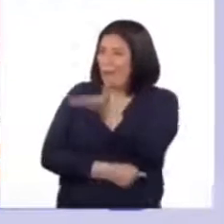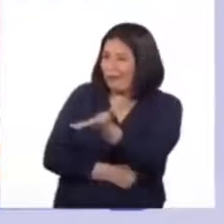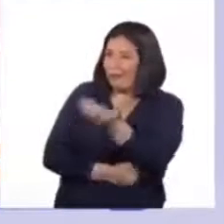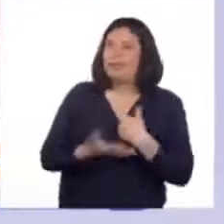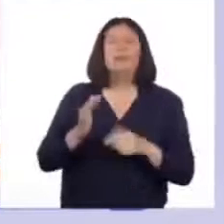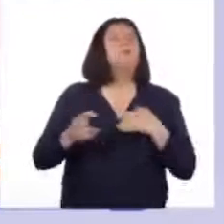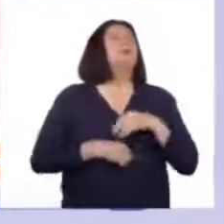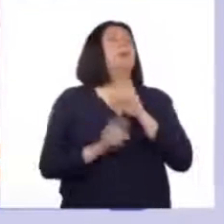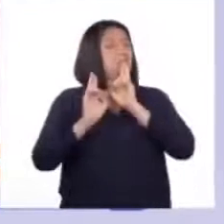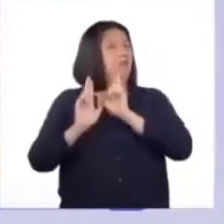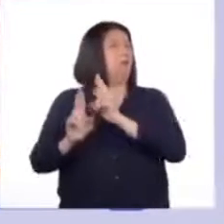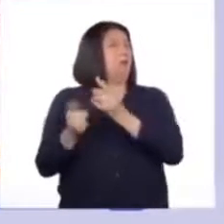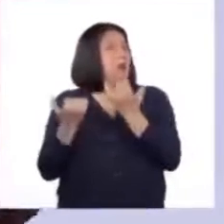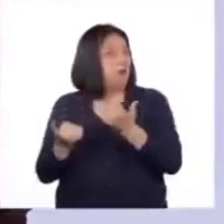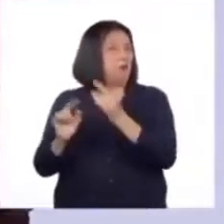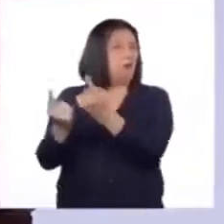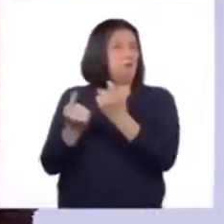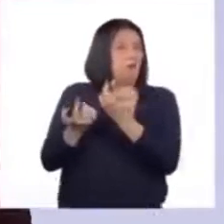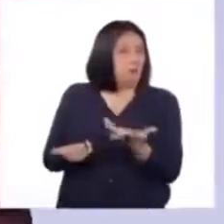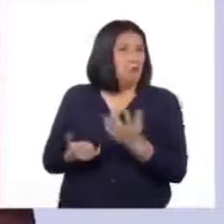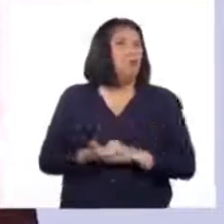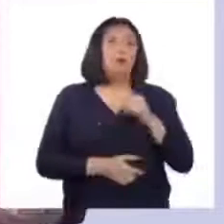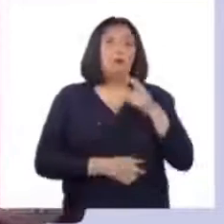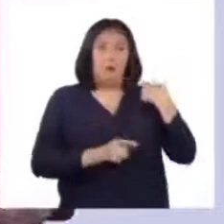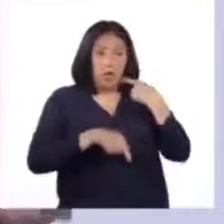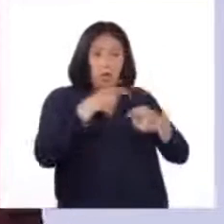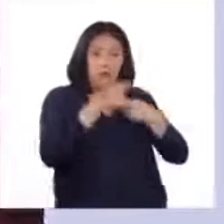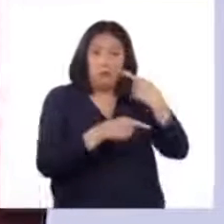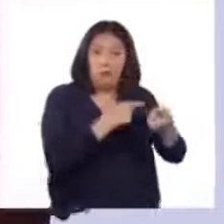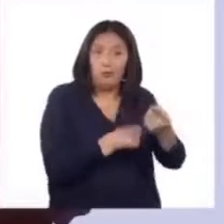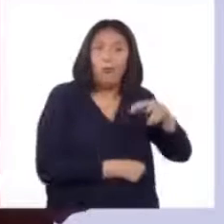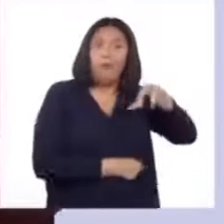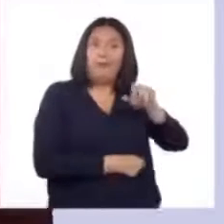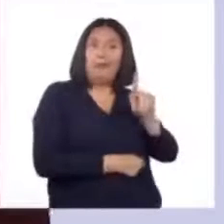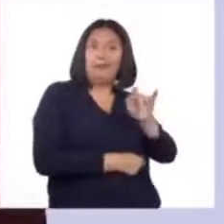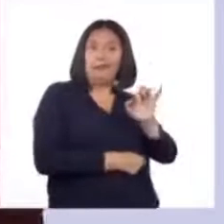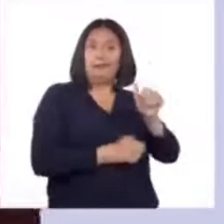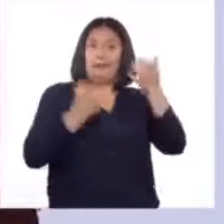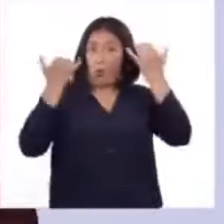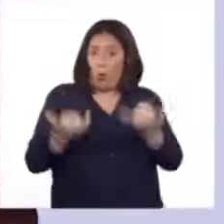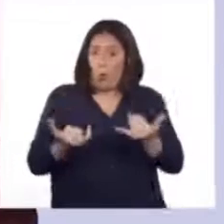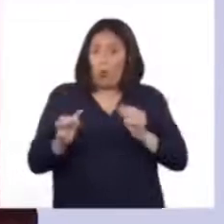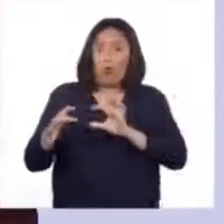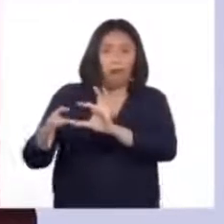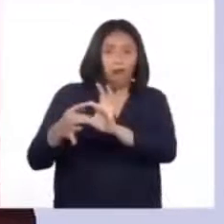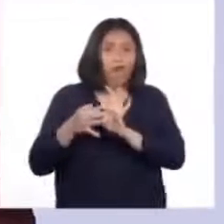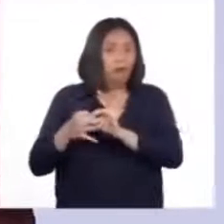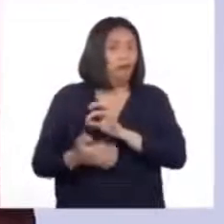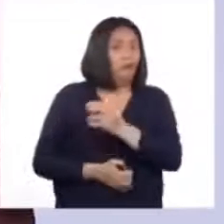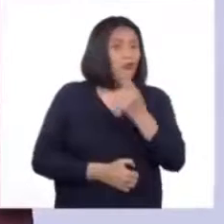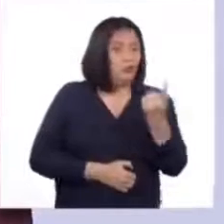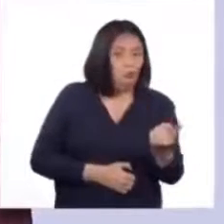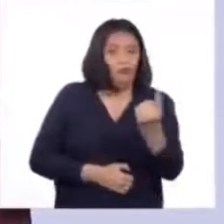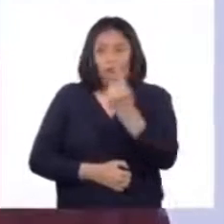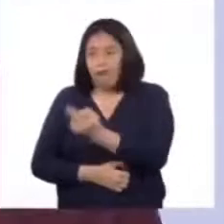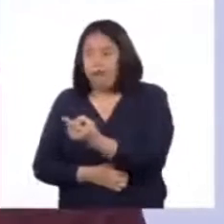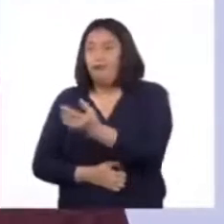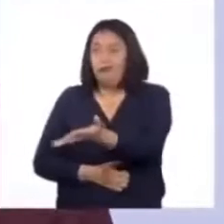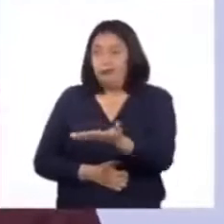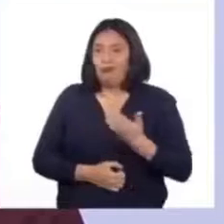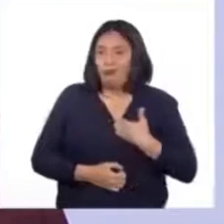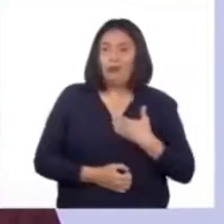resolver juntos el reto de hoy. Como les comentó Patricia, el día de hoy, juntos, Patricia, ustedes y yo,